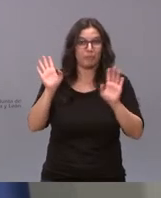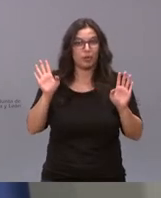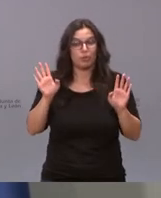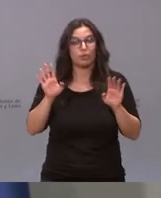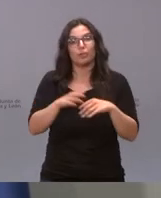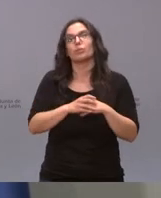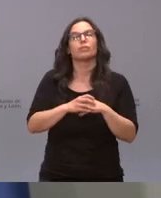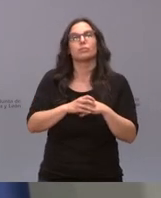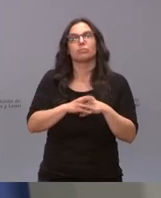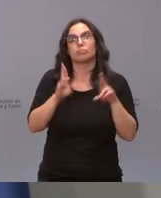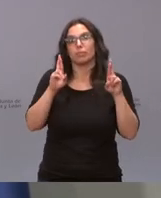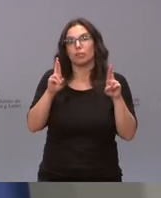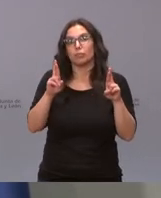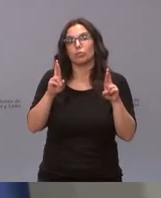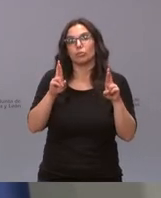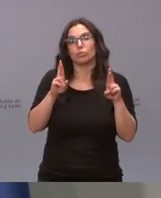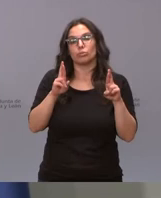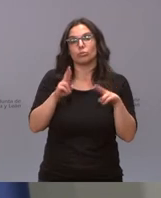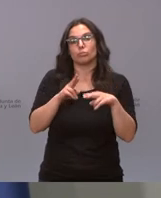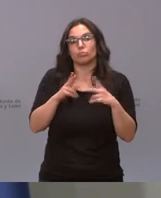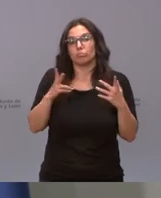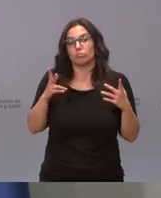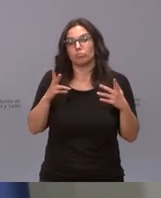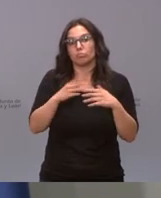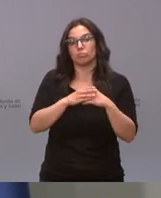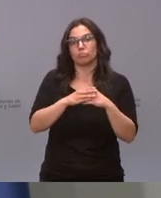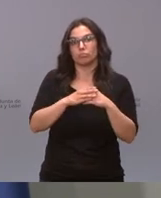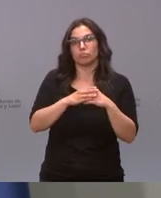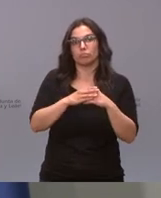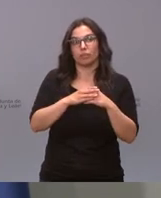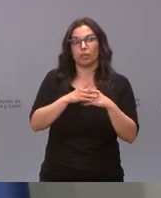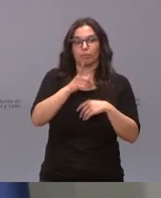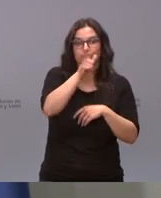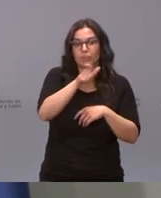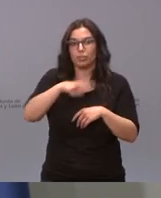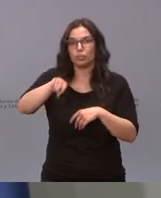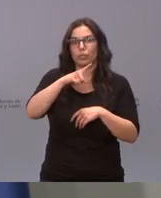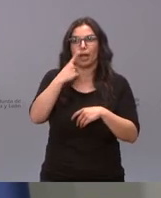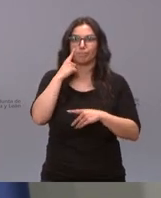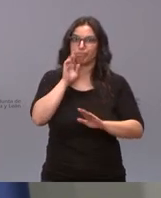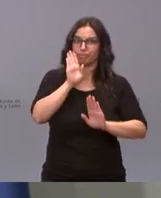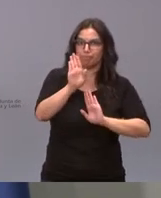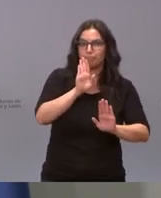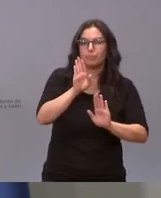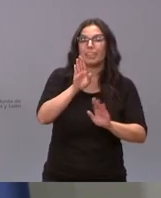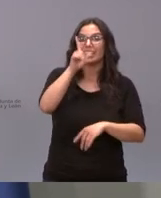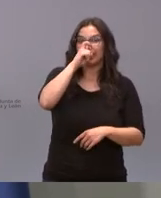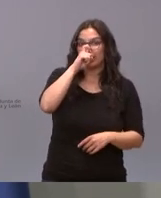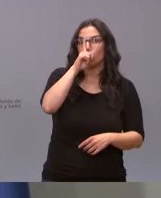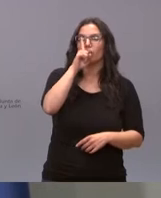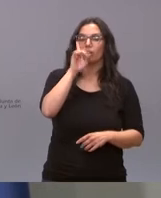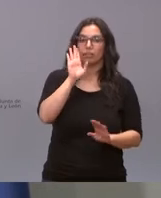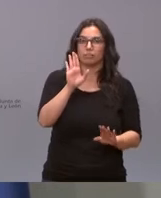esperamos que se tomen las precauciones y que la gente recuerde que aún hay